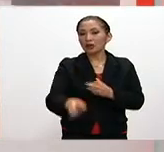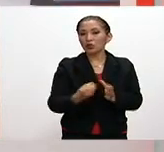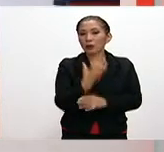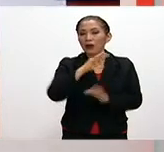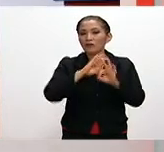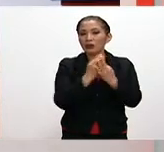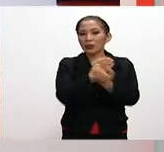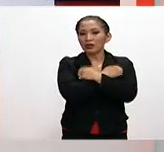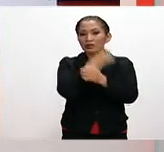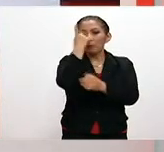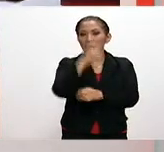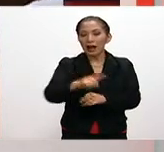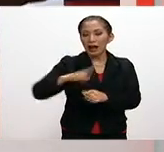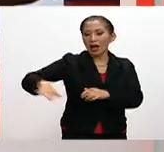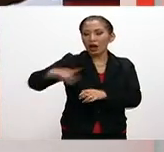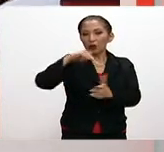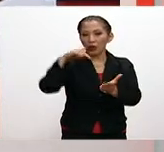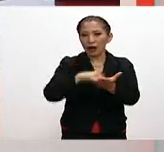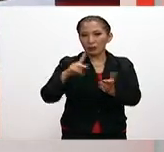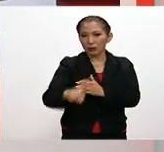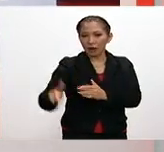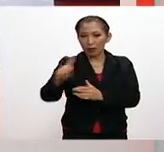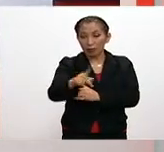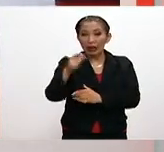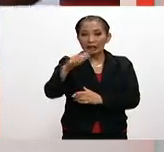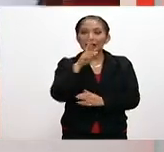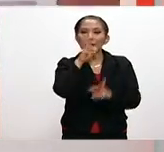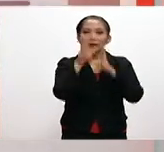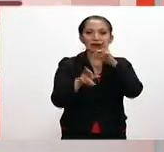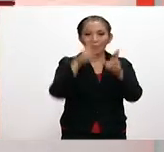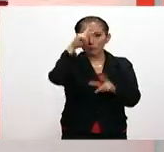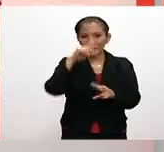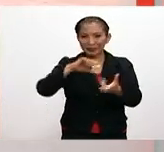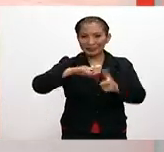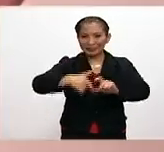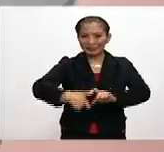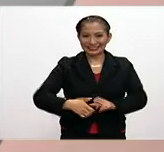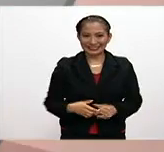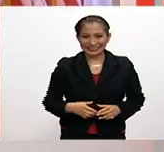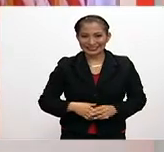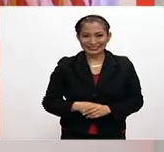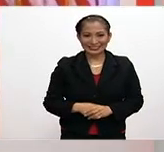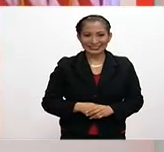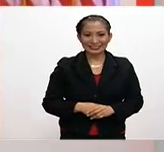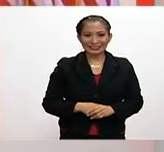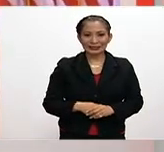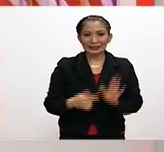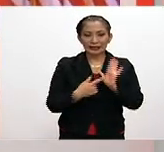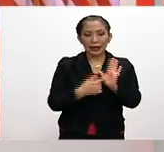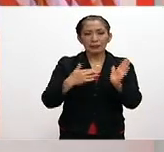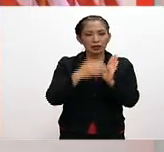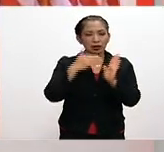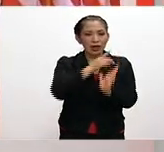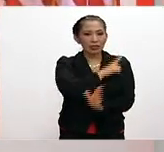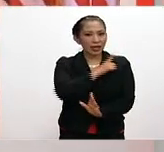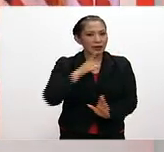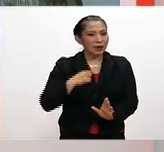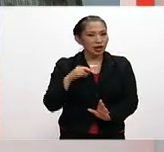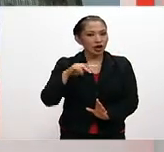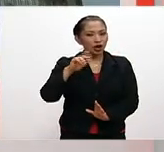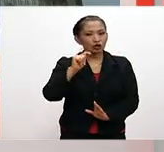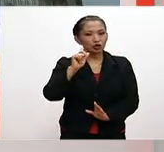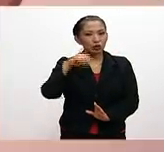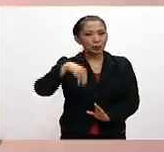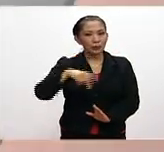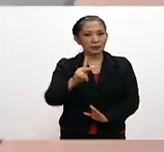modelo educativo para comunidades rurales. Es el reportaje de México al Día. Revelan millonarias deudas de Donald